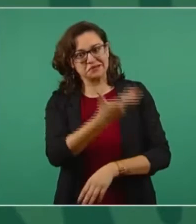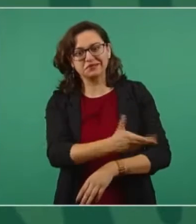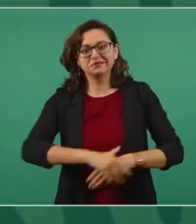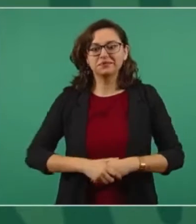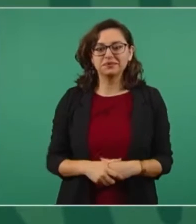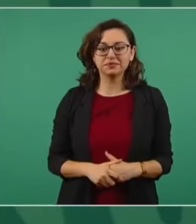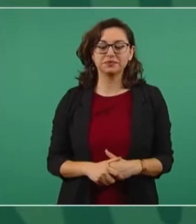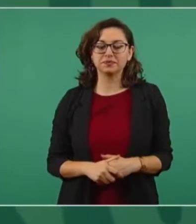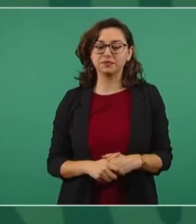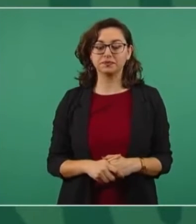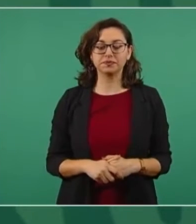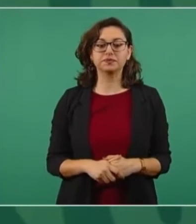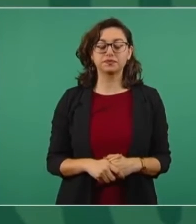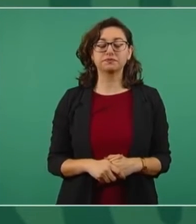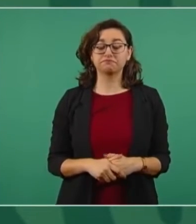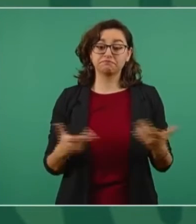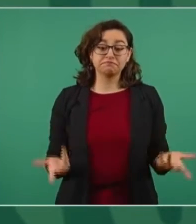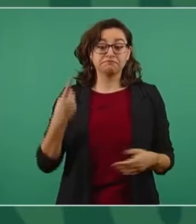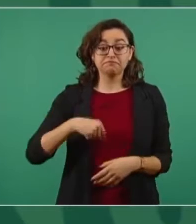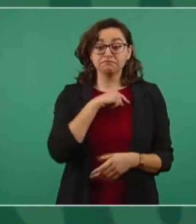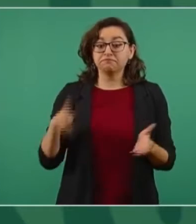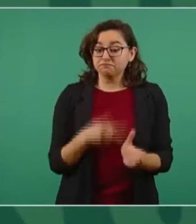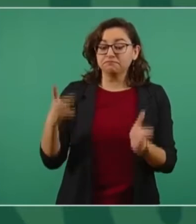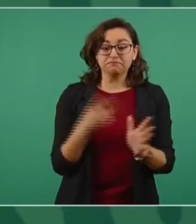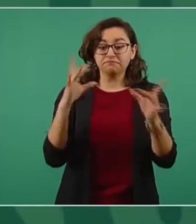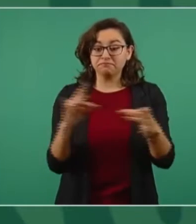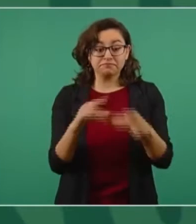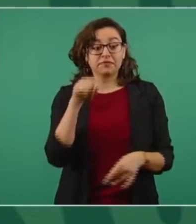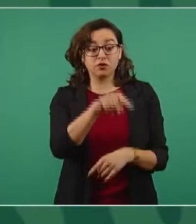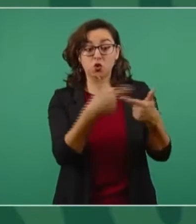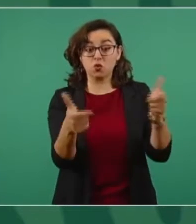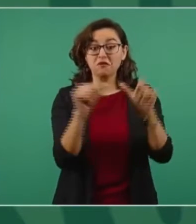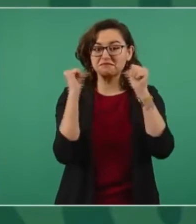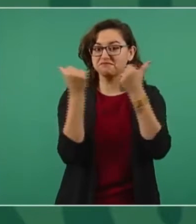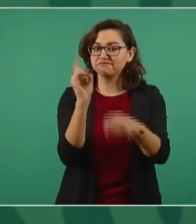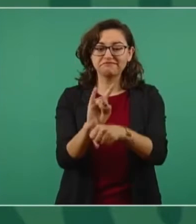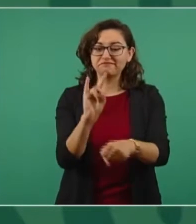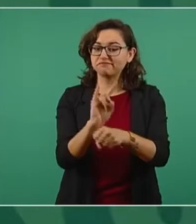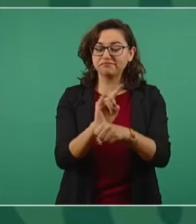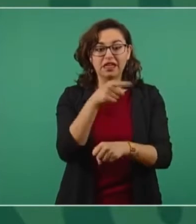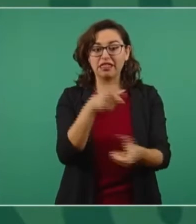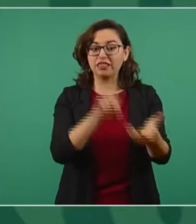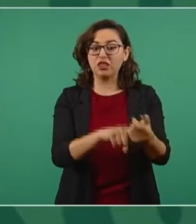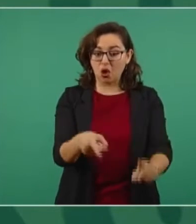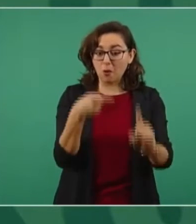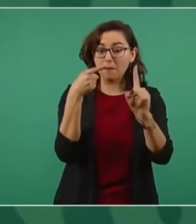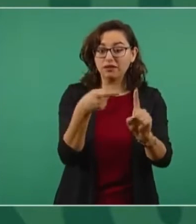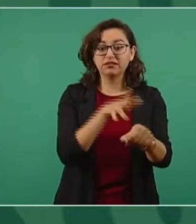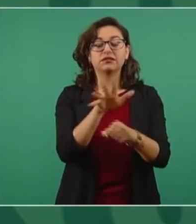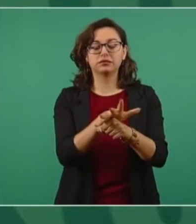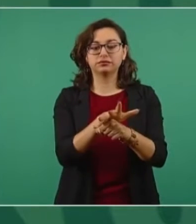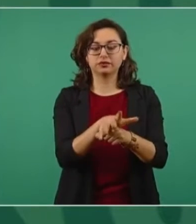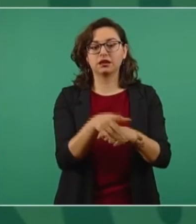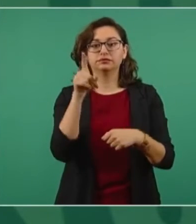del agrupamiento tiene como propósito el que ellos